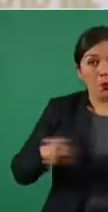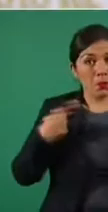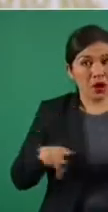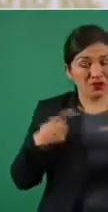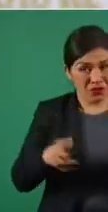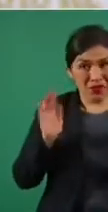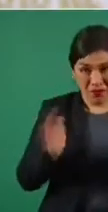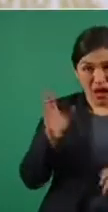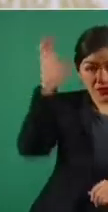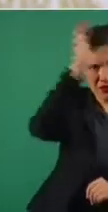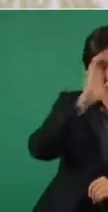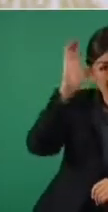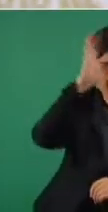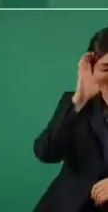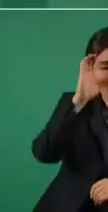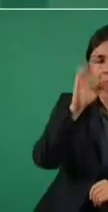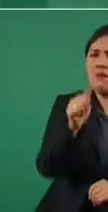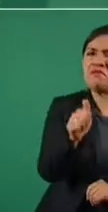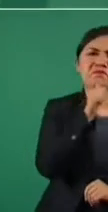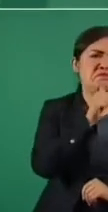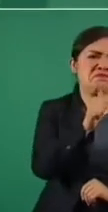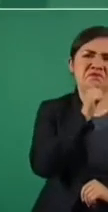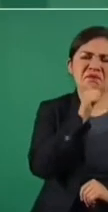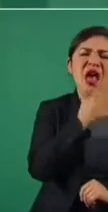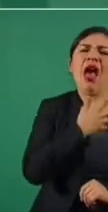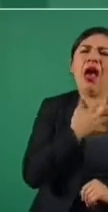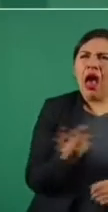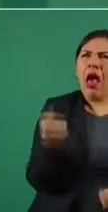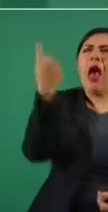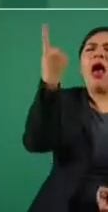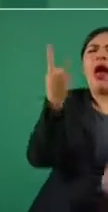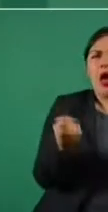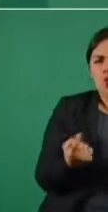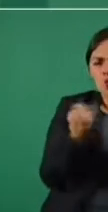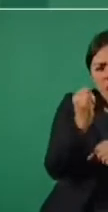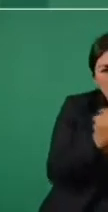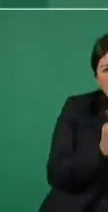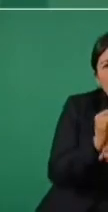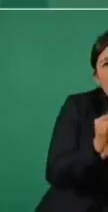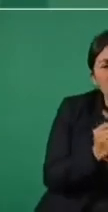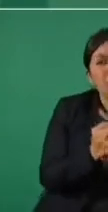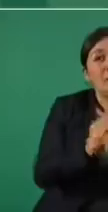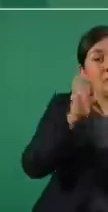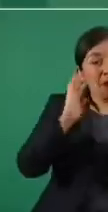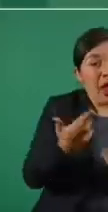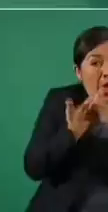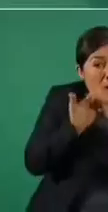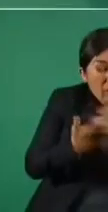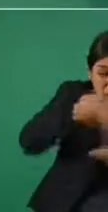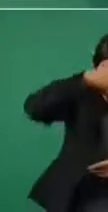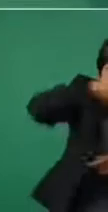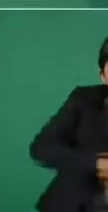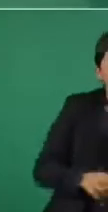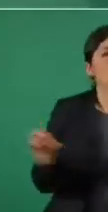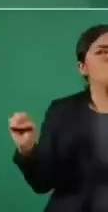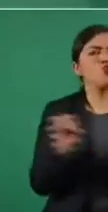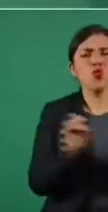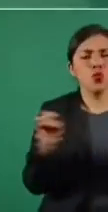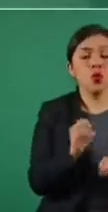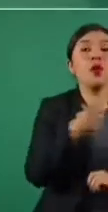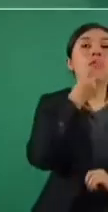científica todavía de poca robustez, insuficiente, que sugiere que es más